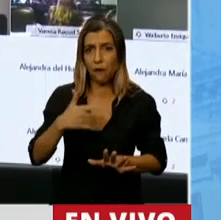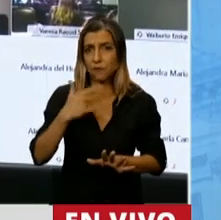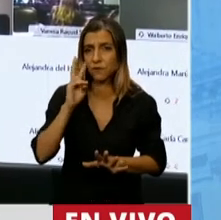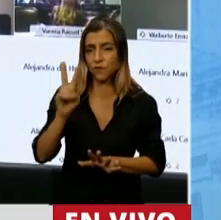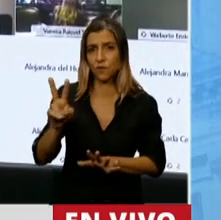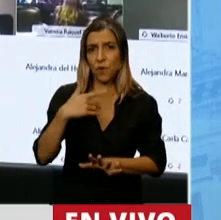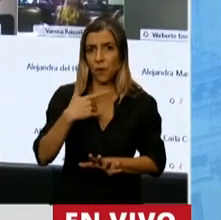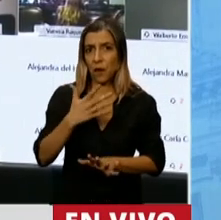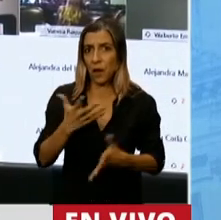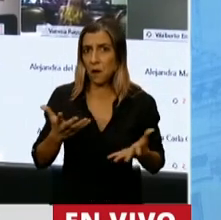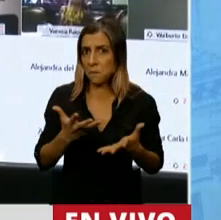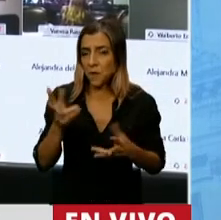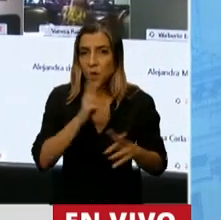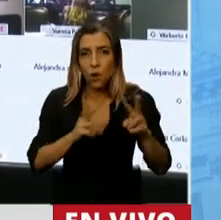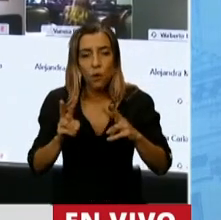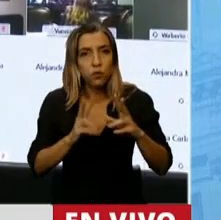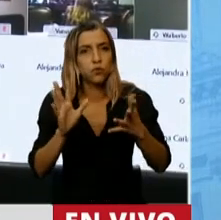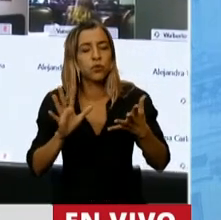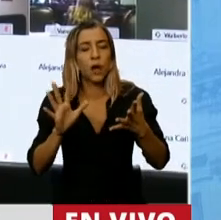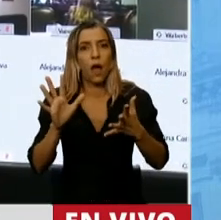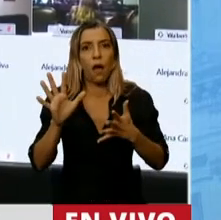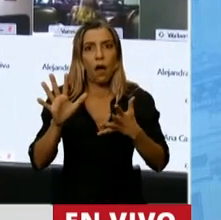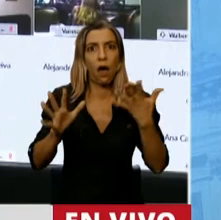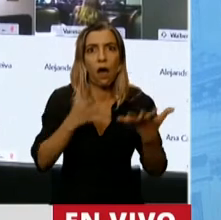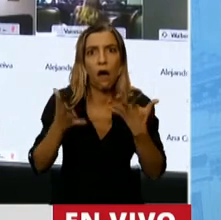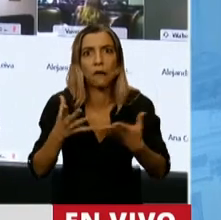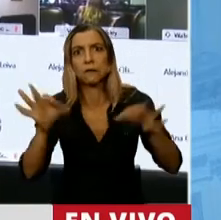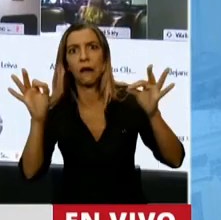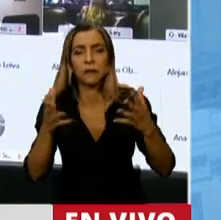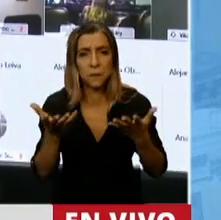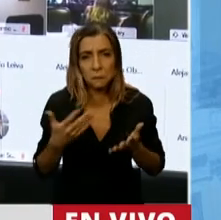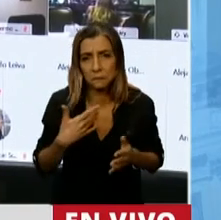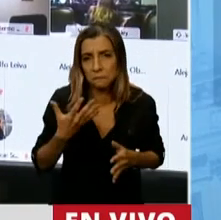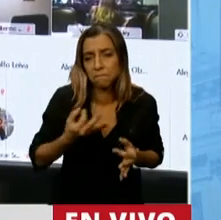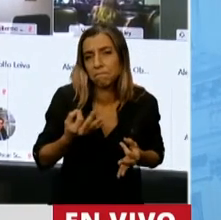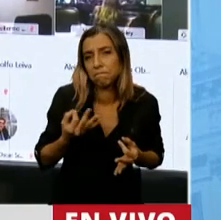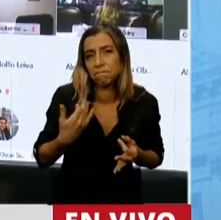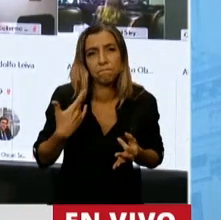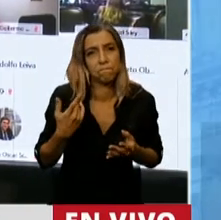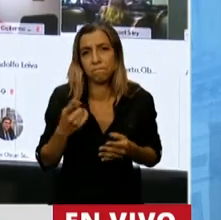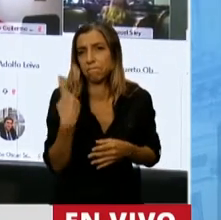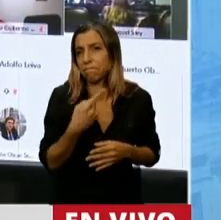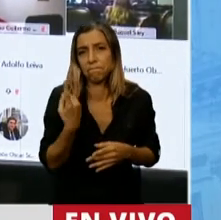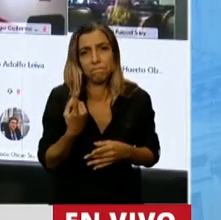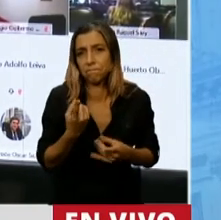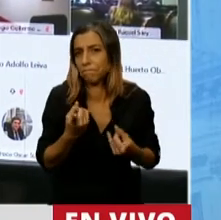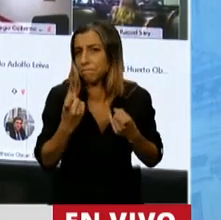planteo para que las organizaciones de la clase trabajadora pacten el ajuste con sus verdugos?